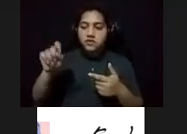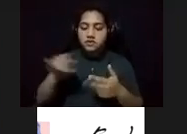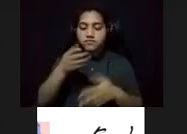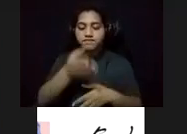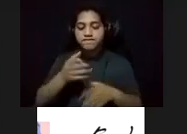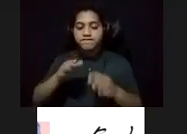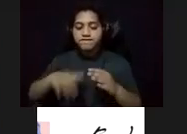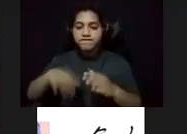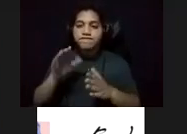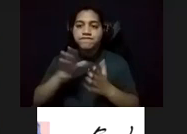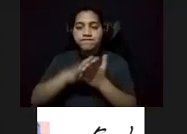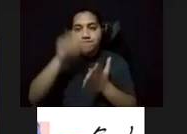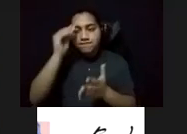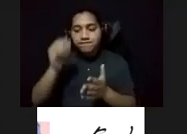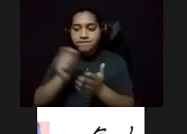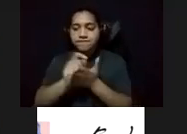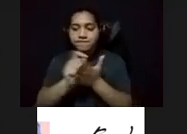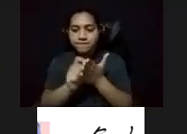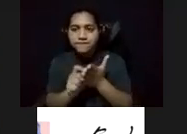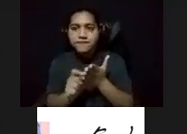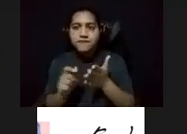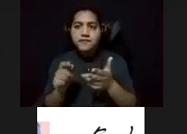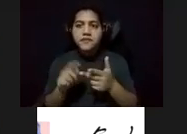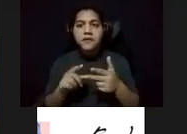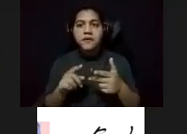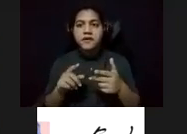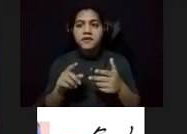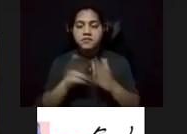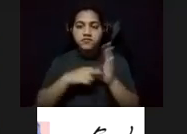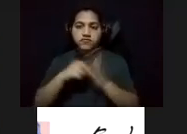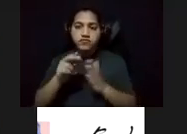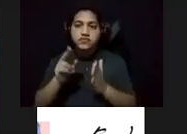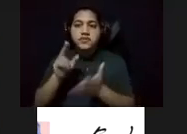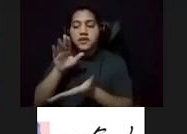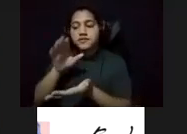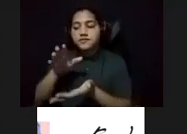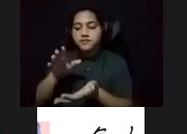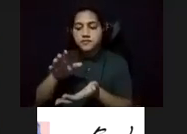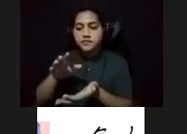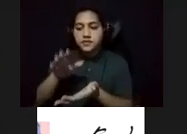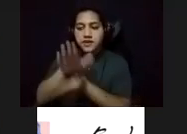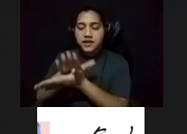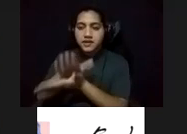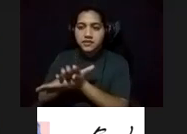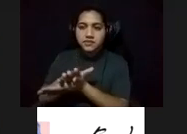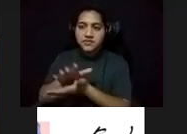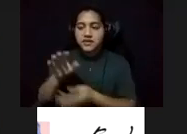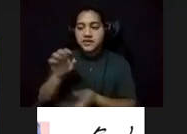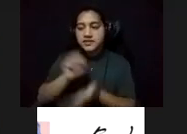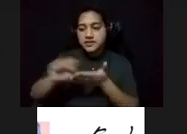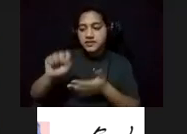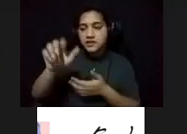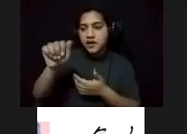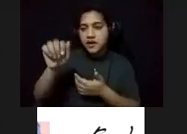y la pintura de mural en la reconocida Academia San Carlos en México. De regreso a la isla,